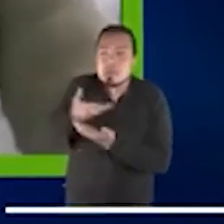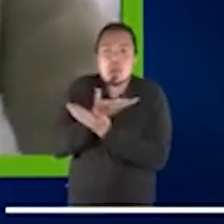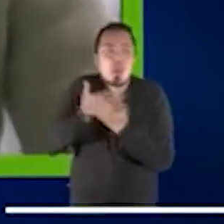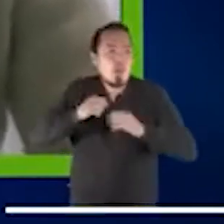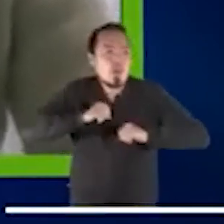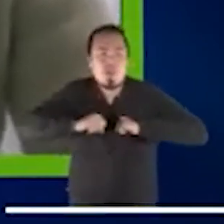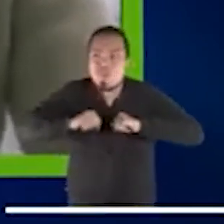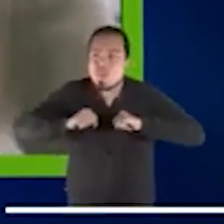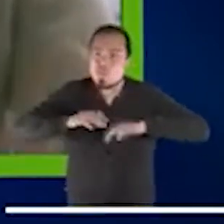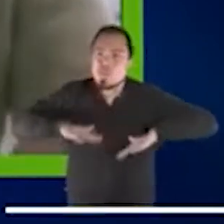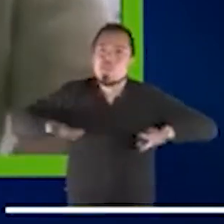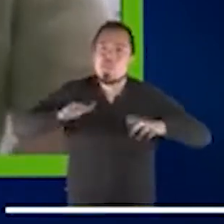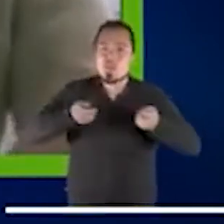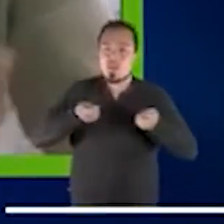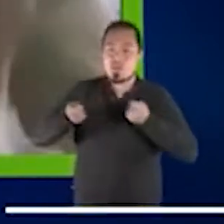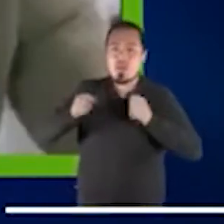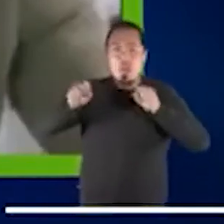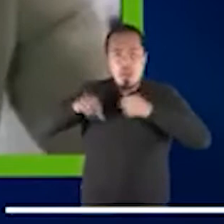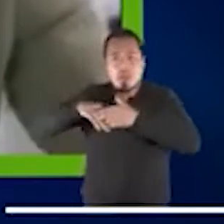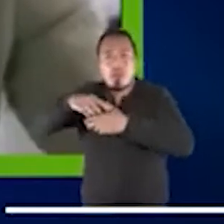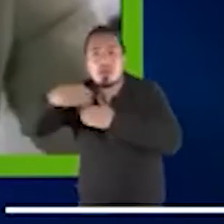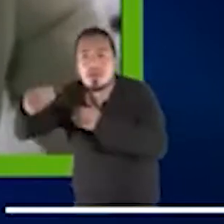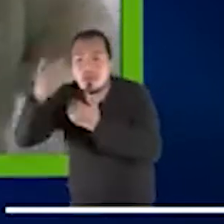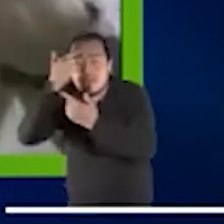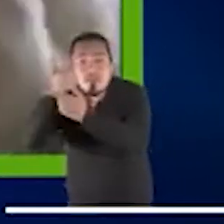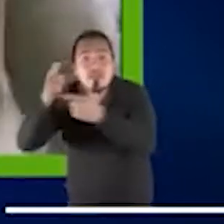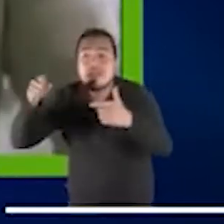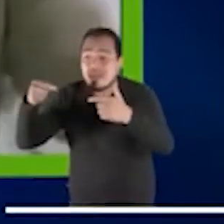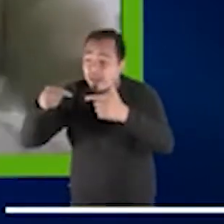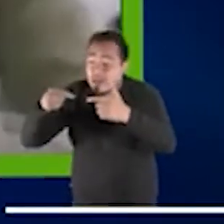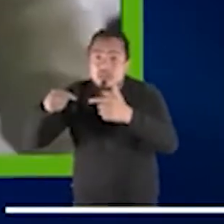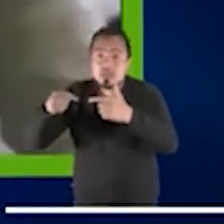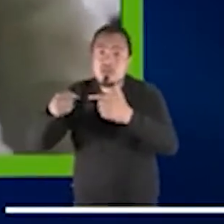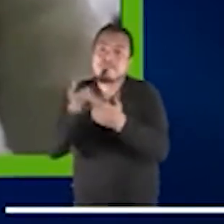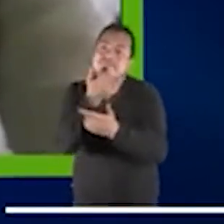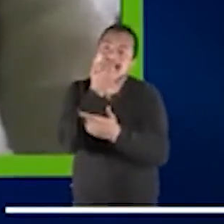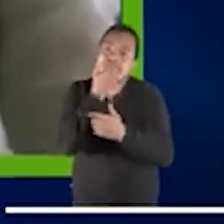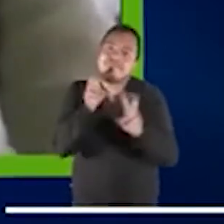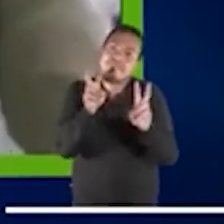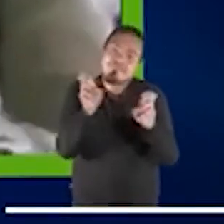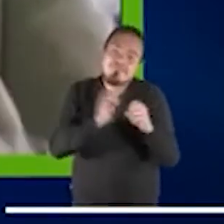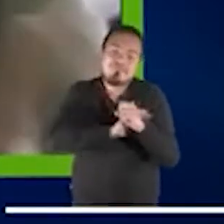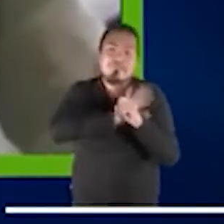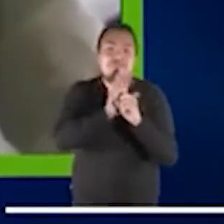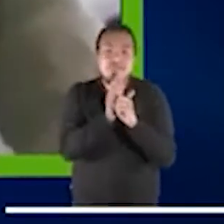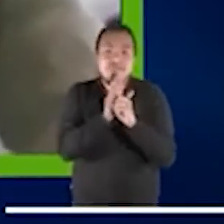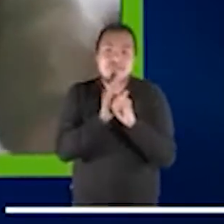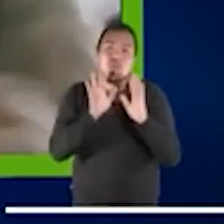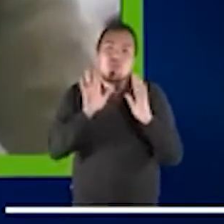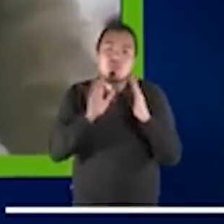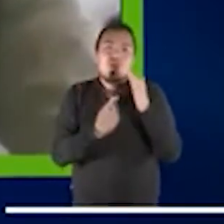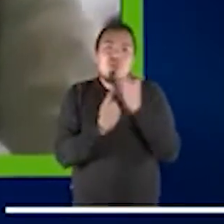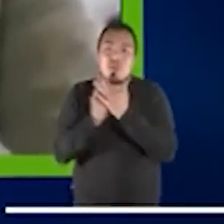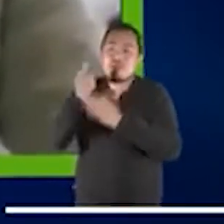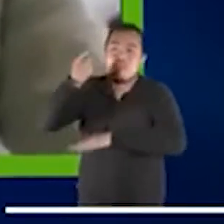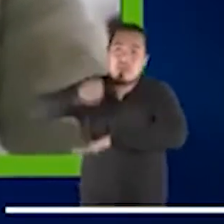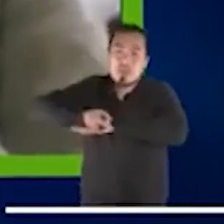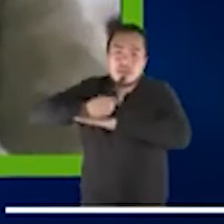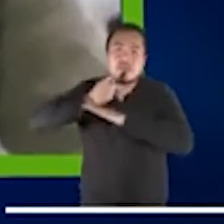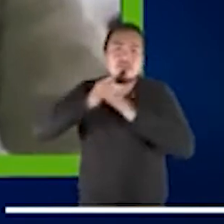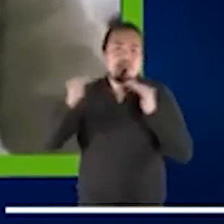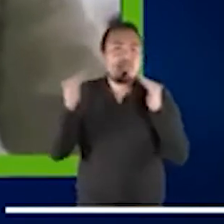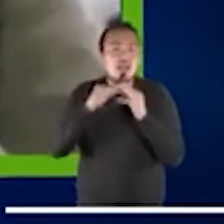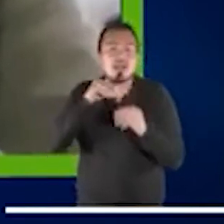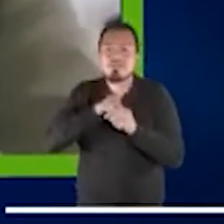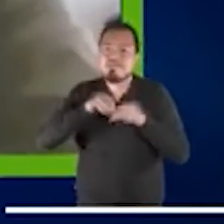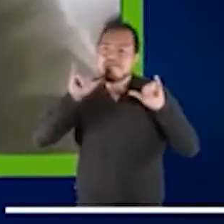medidas alternas a la privación de libertad, resulta que en una situación de COVID, de confinamiento, etc., pues no se podían ejecutar